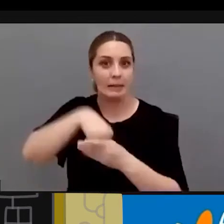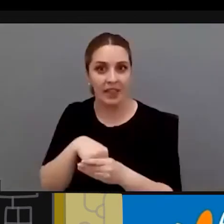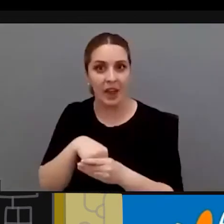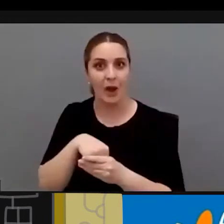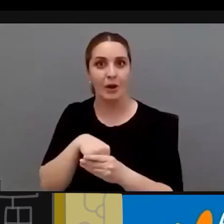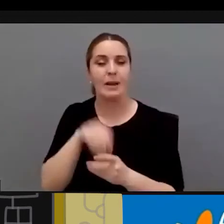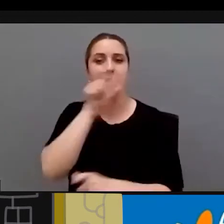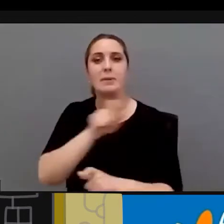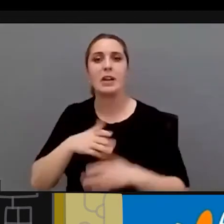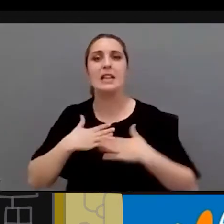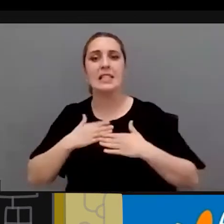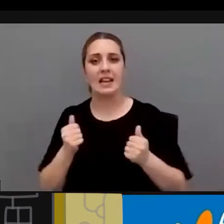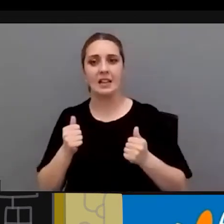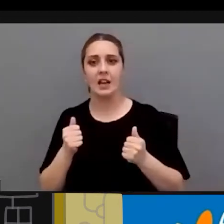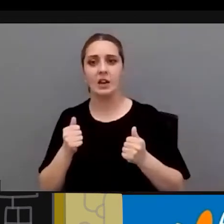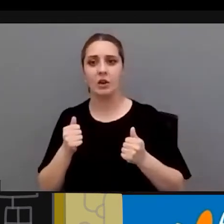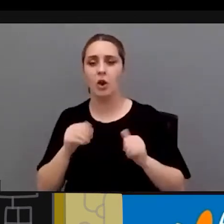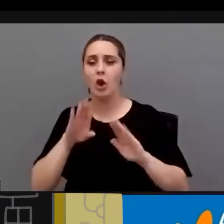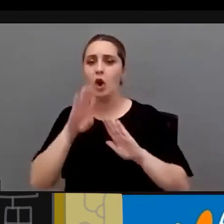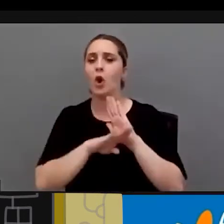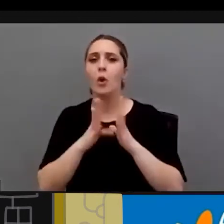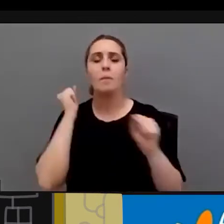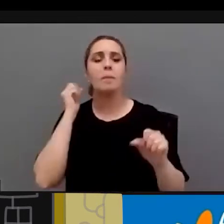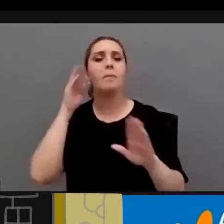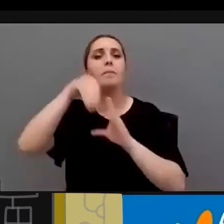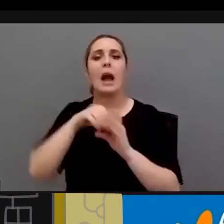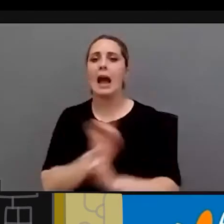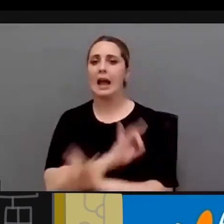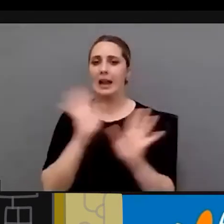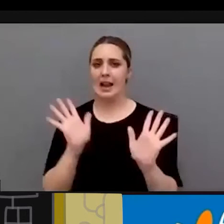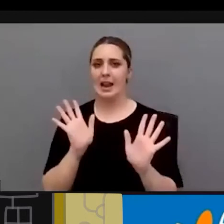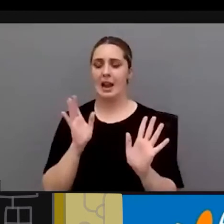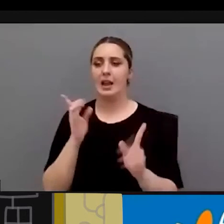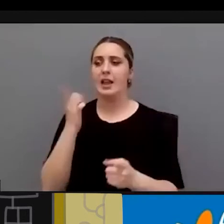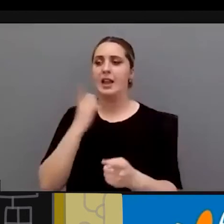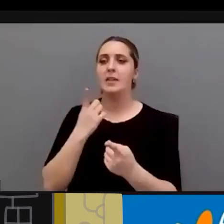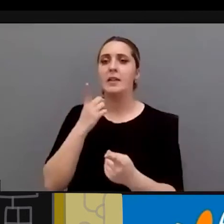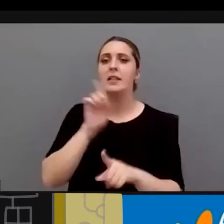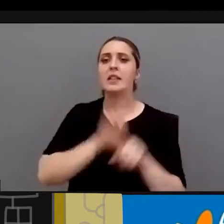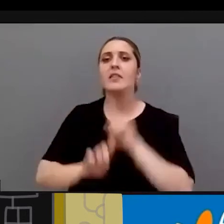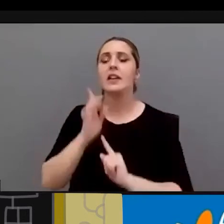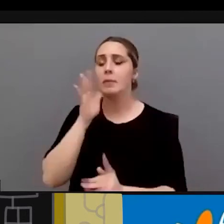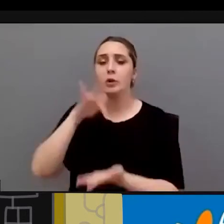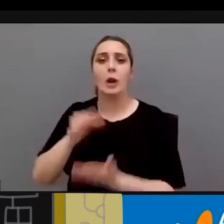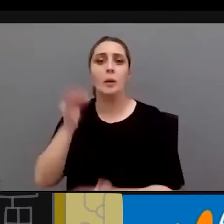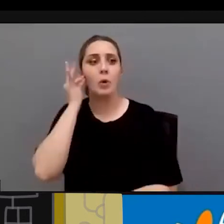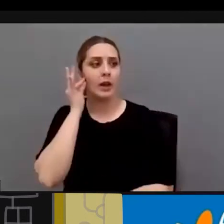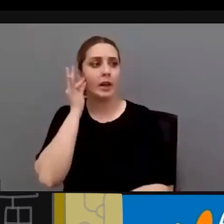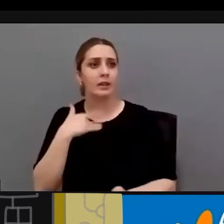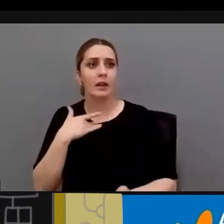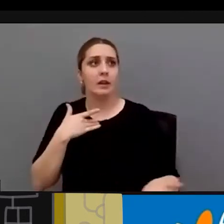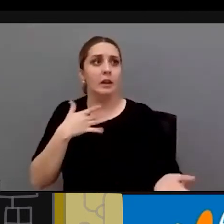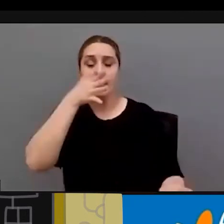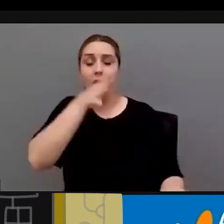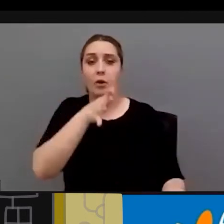personal sanitario tiene muy protocolarizada su intervención en las dificultades que una mujer se encuentra desde el minuto uno cuando va a interponer una